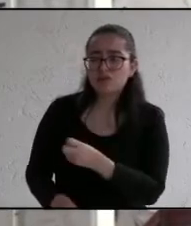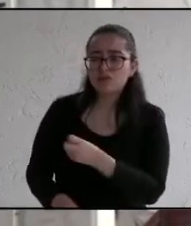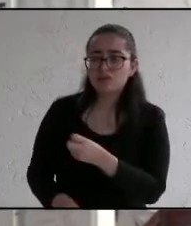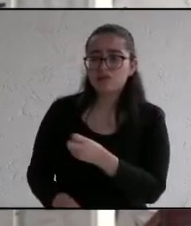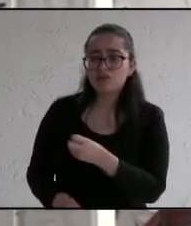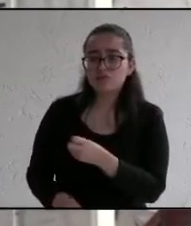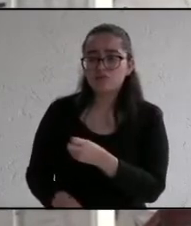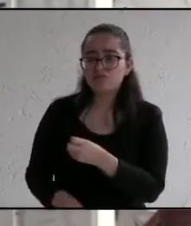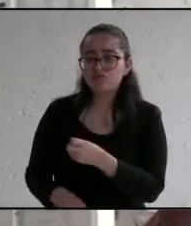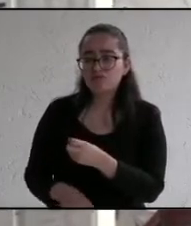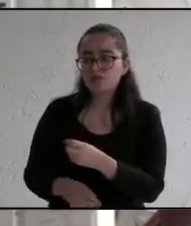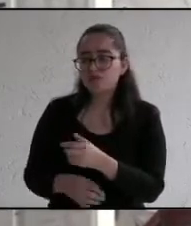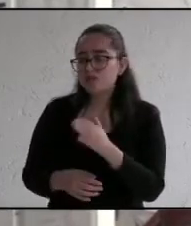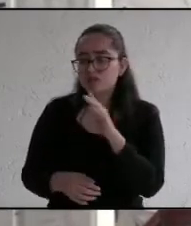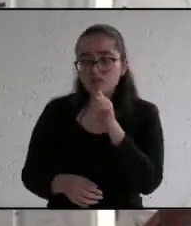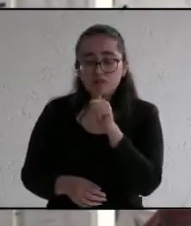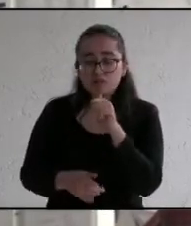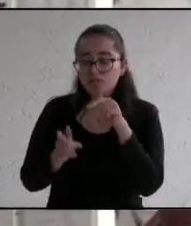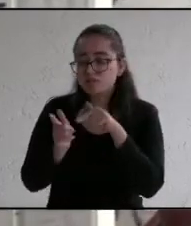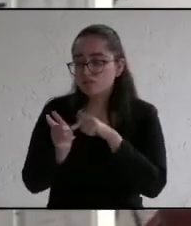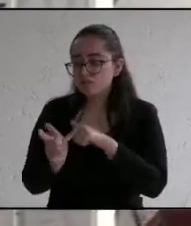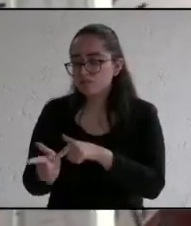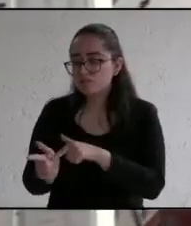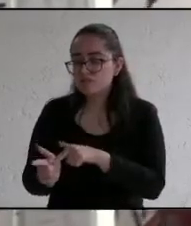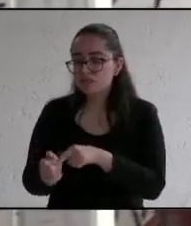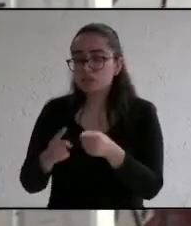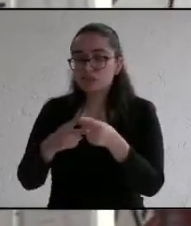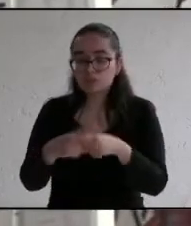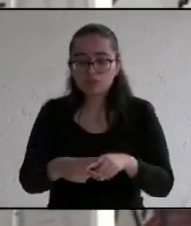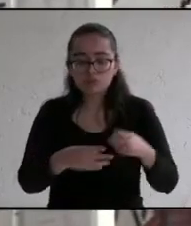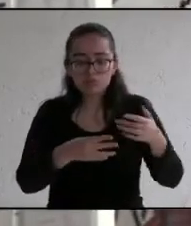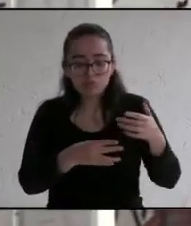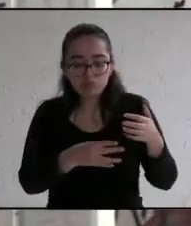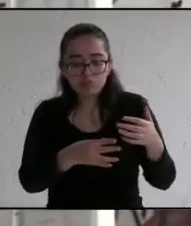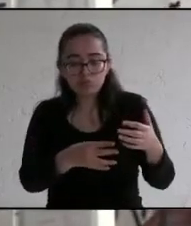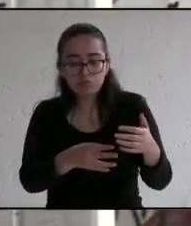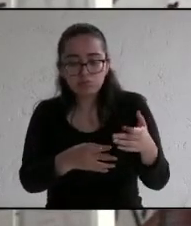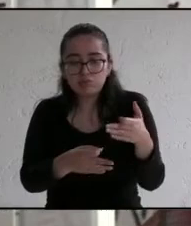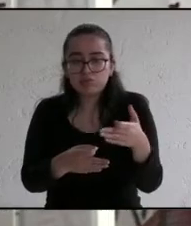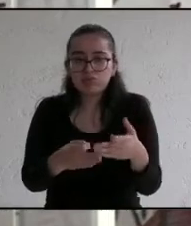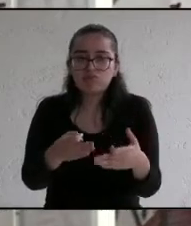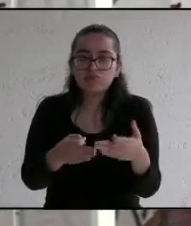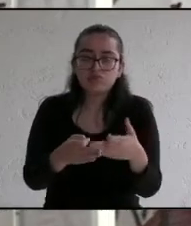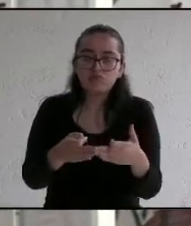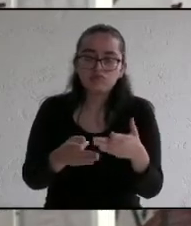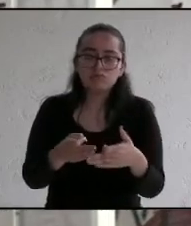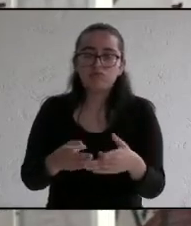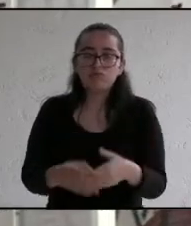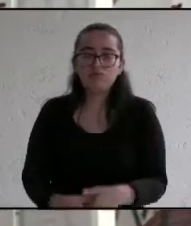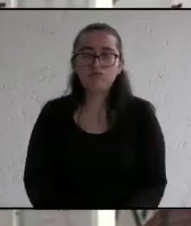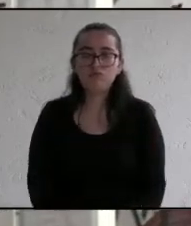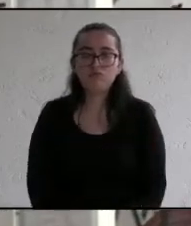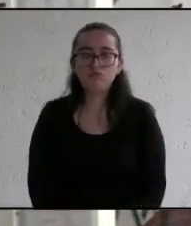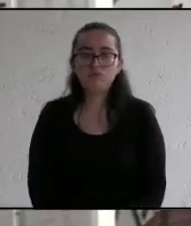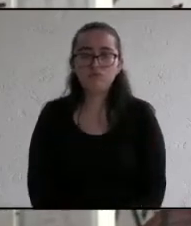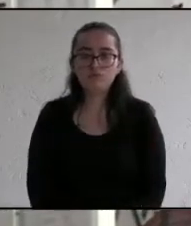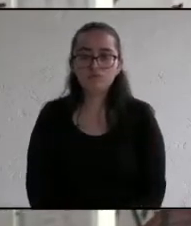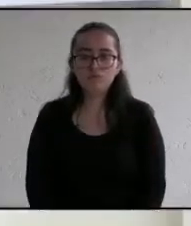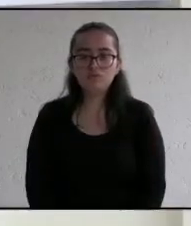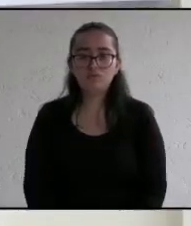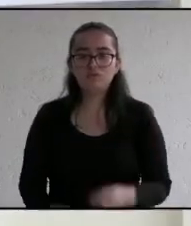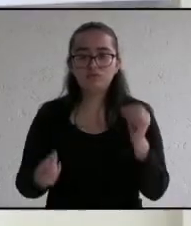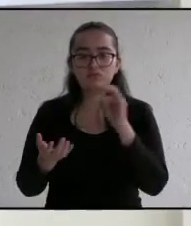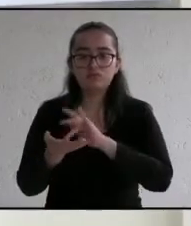esa cadena que venía empezando a que se les dé ese tratamiento esas plantas de tratamiento que tanta falta nos hacen en el municipio